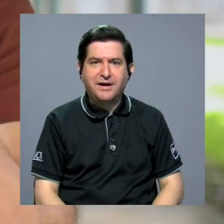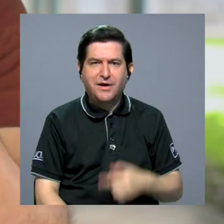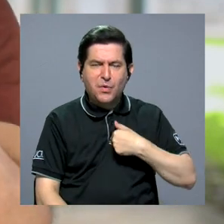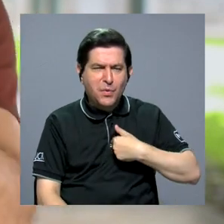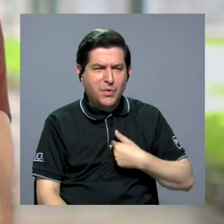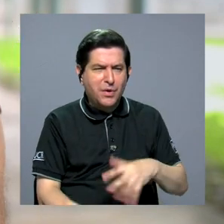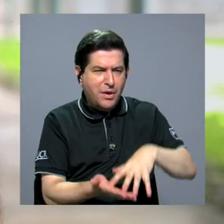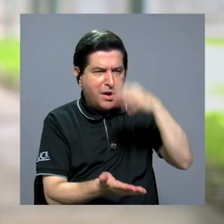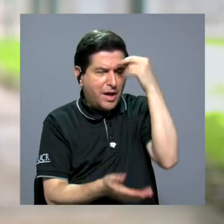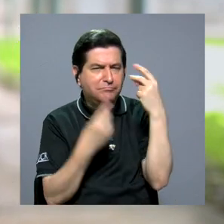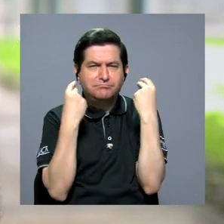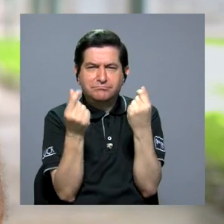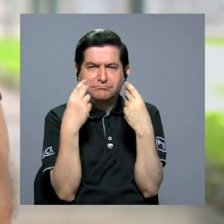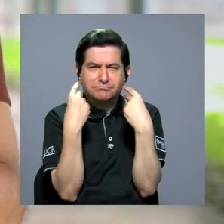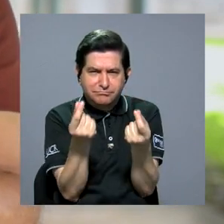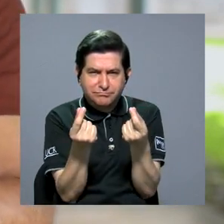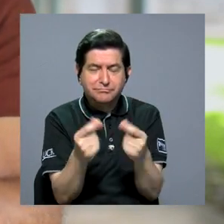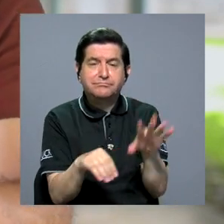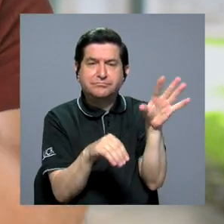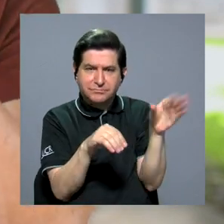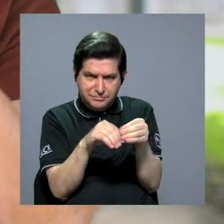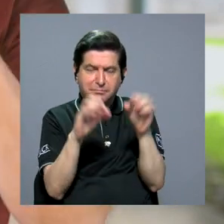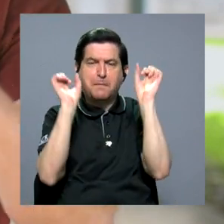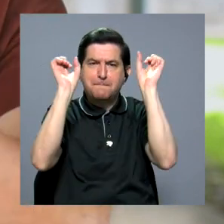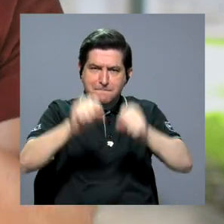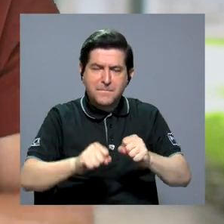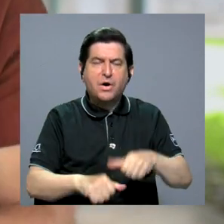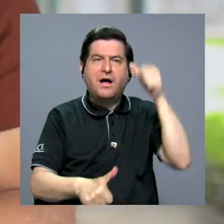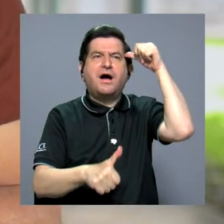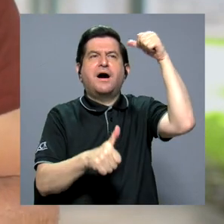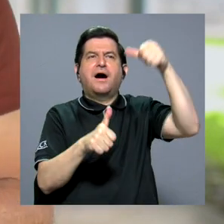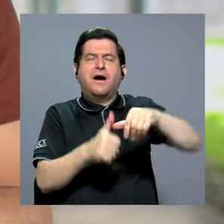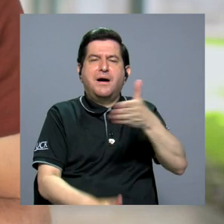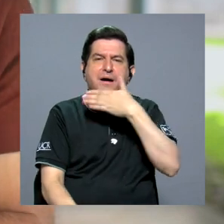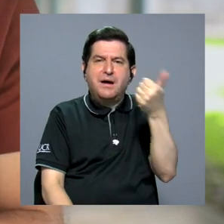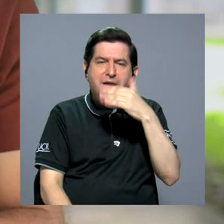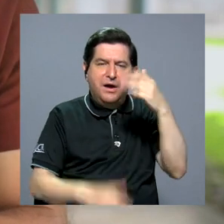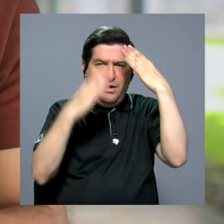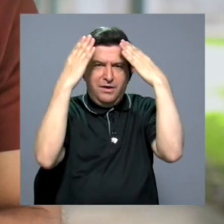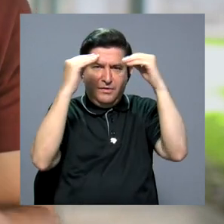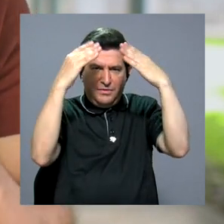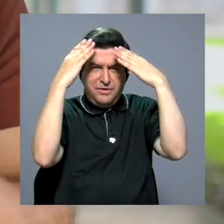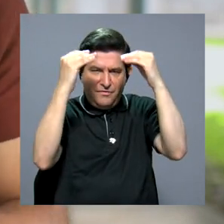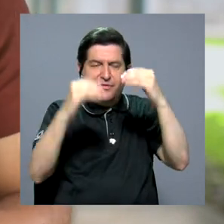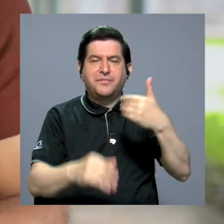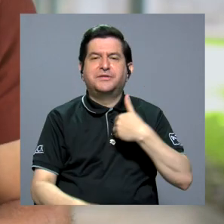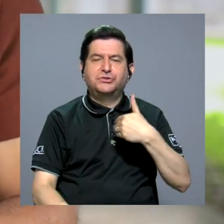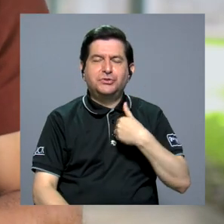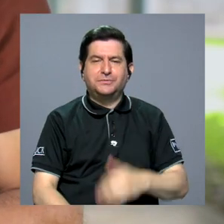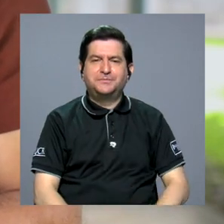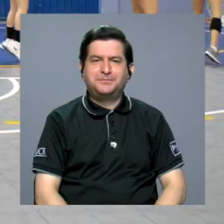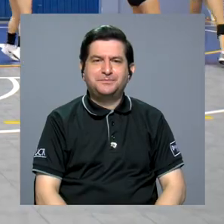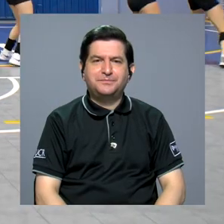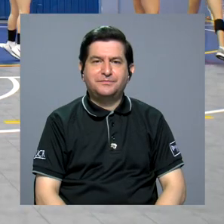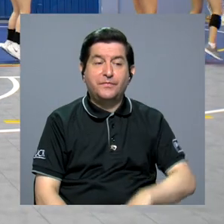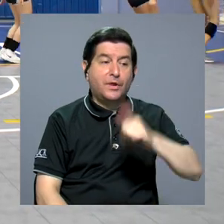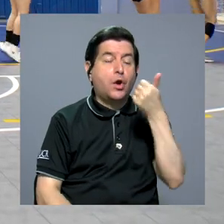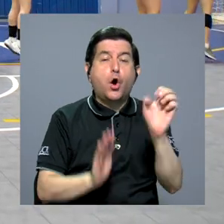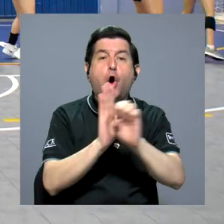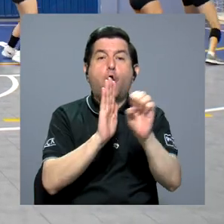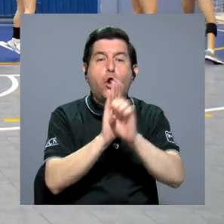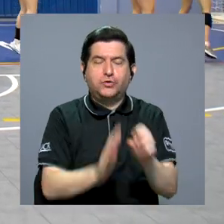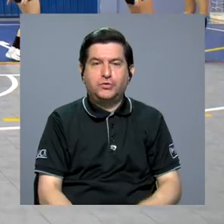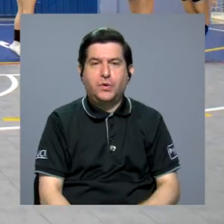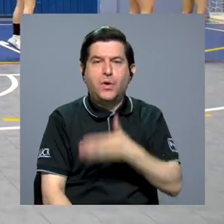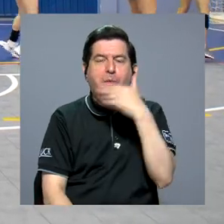aprendemos más rápido y además podemos recordar mejor la información que se obtiene. Otro ejemplo,